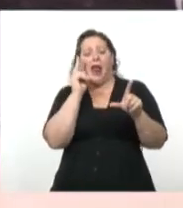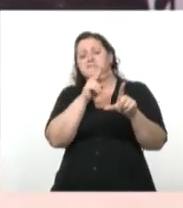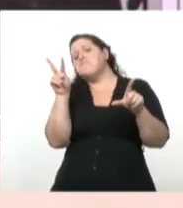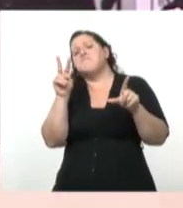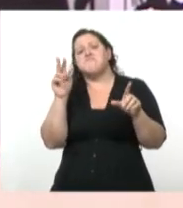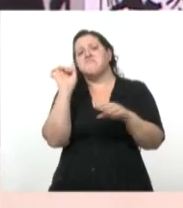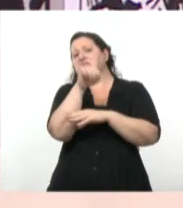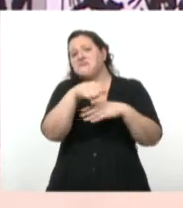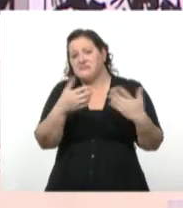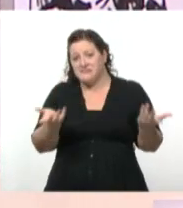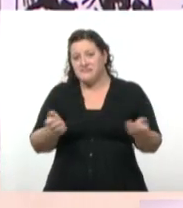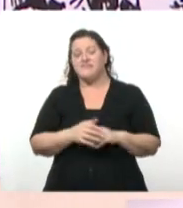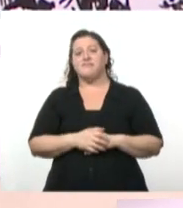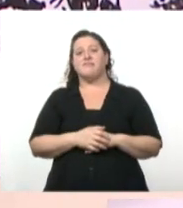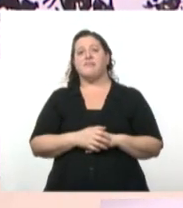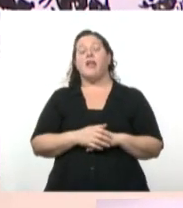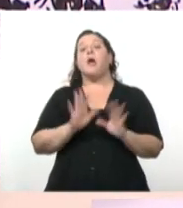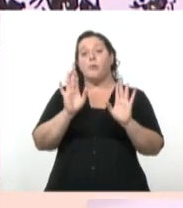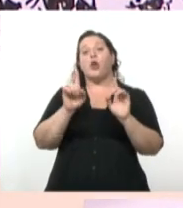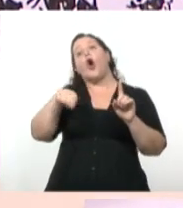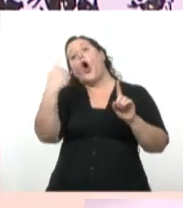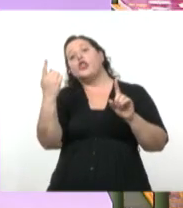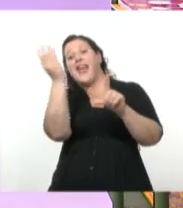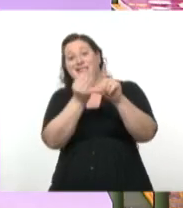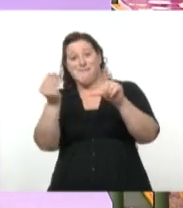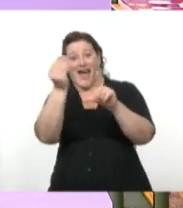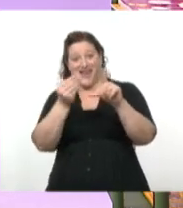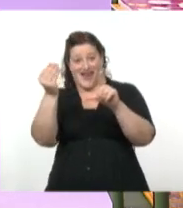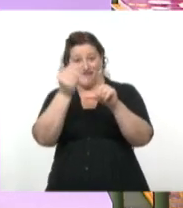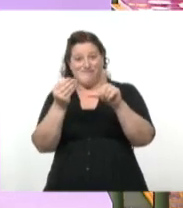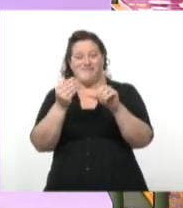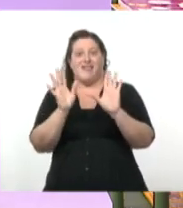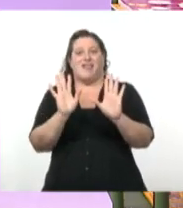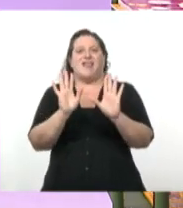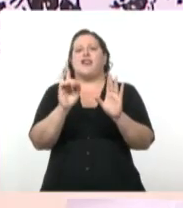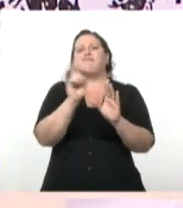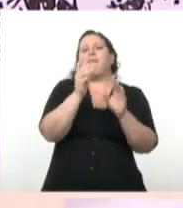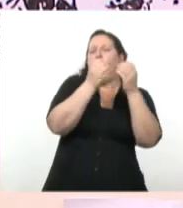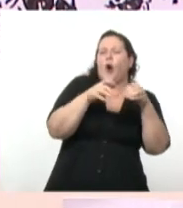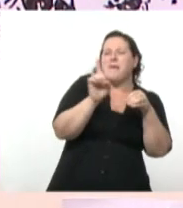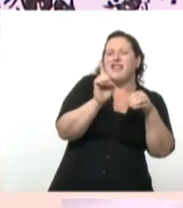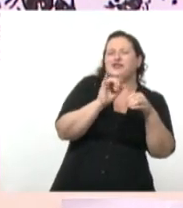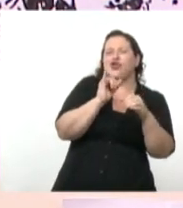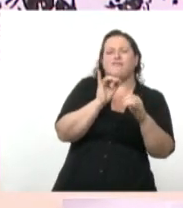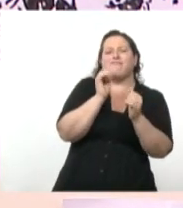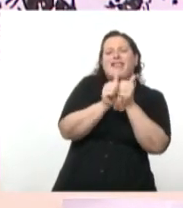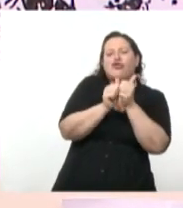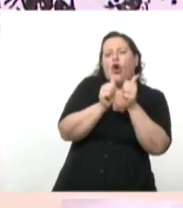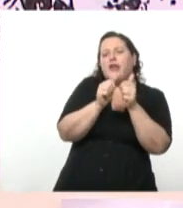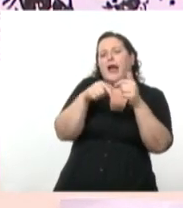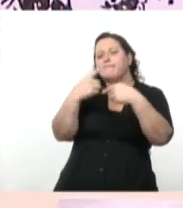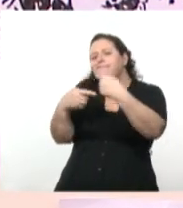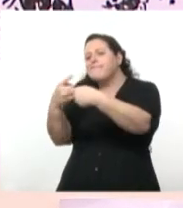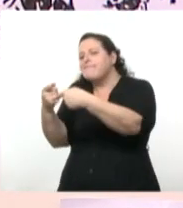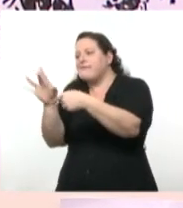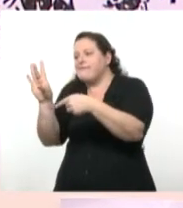adelante en la historia, poquitas páginas después. Pero la traes para que veamos qué. Para que veamos qué pasa entre la luz y la